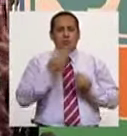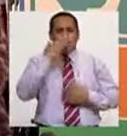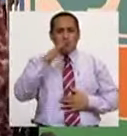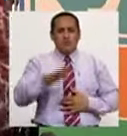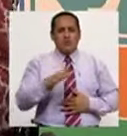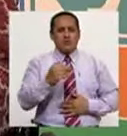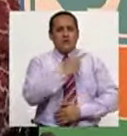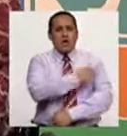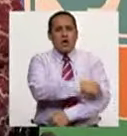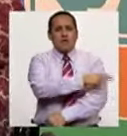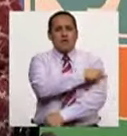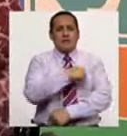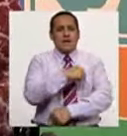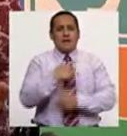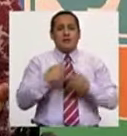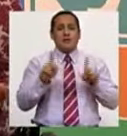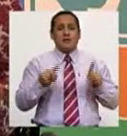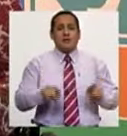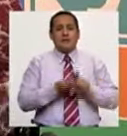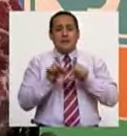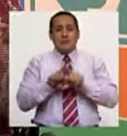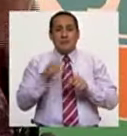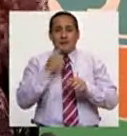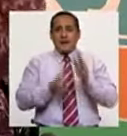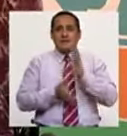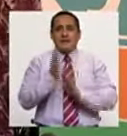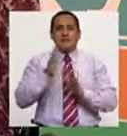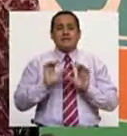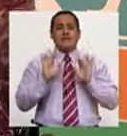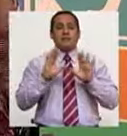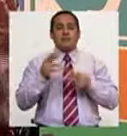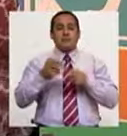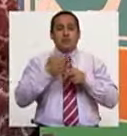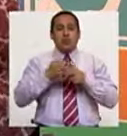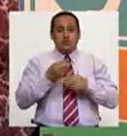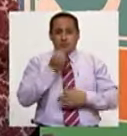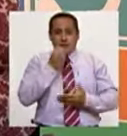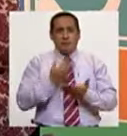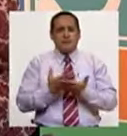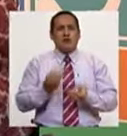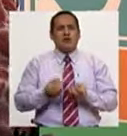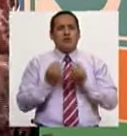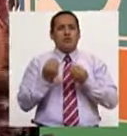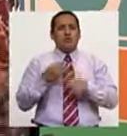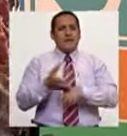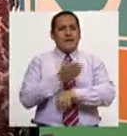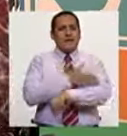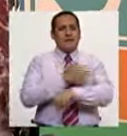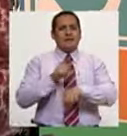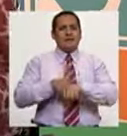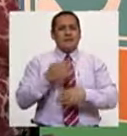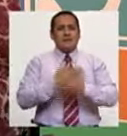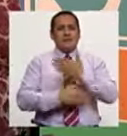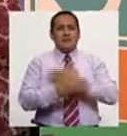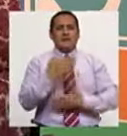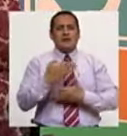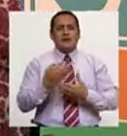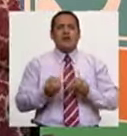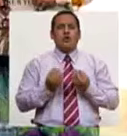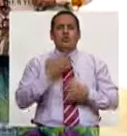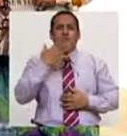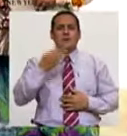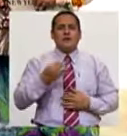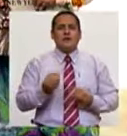los niñitos que pueden estar hospitalizados, pero que en realidad van a salir de repente pronto y van a estar muy bien, pero por una época tienen discapacidad.